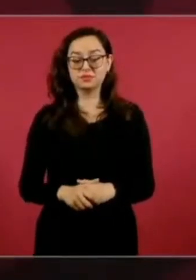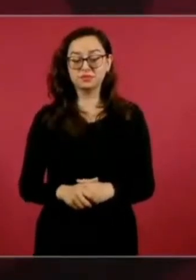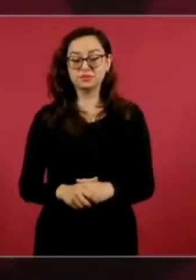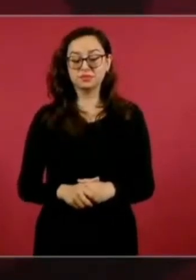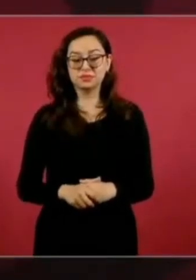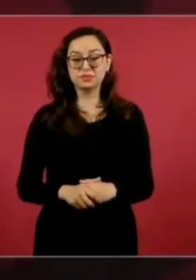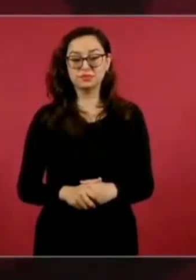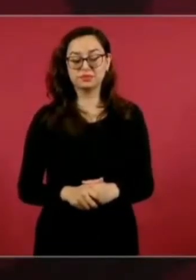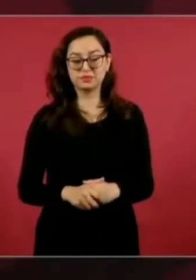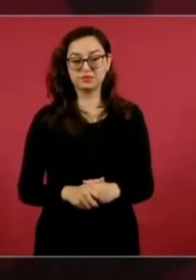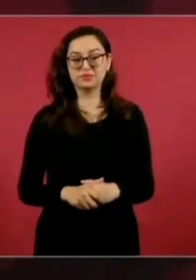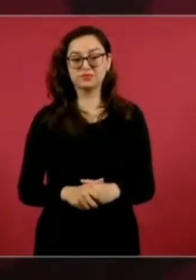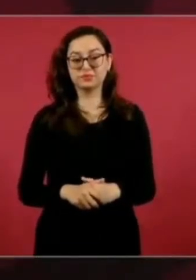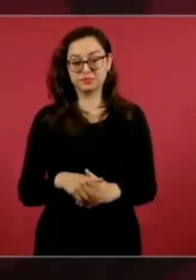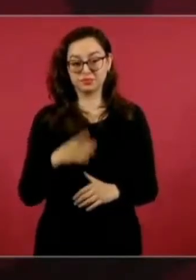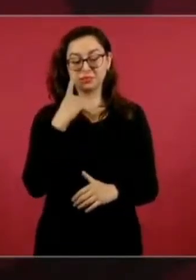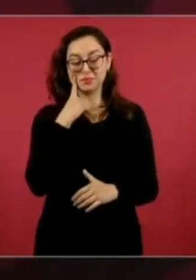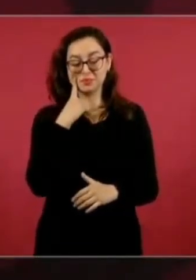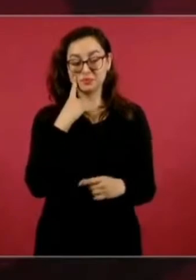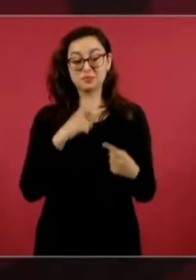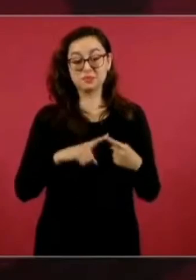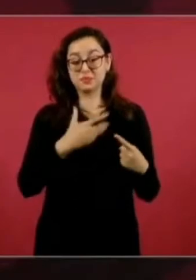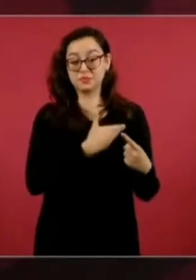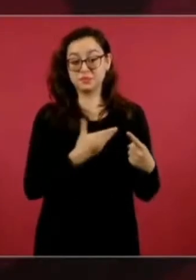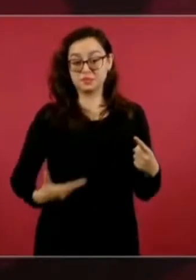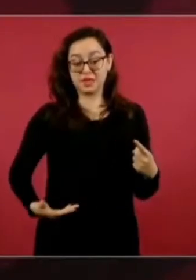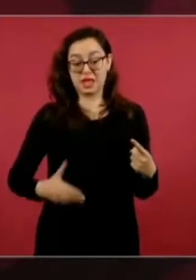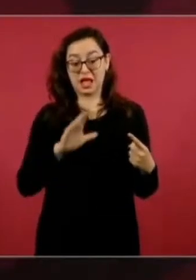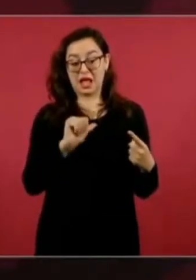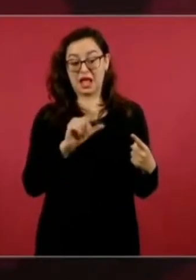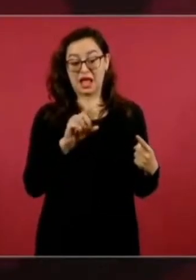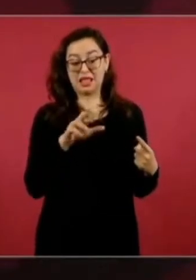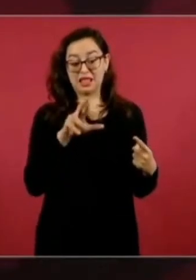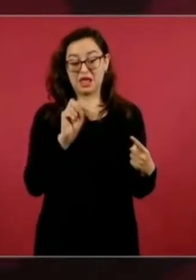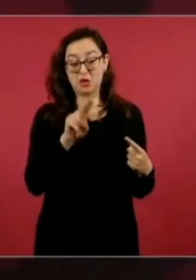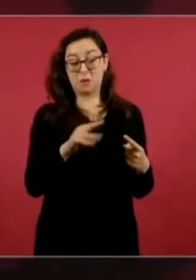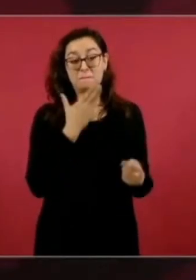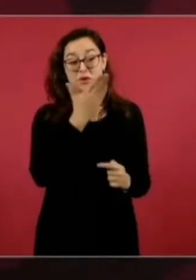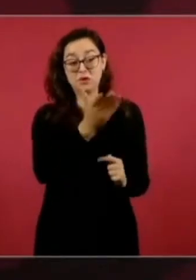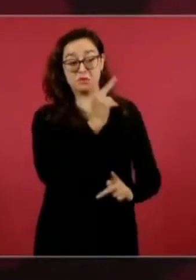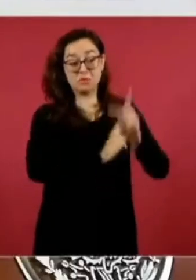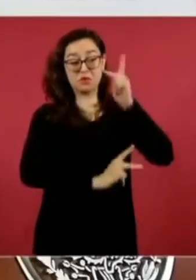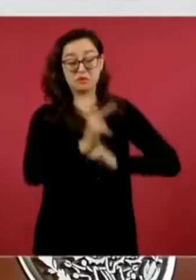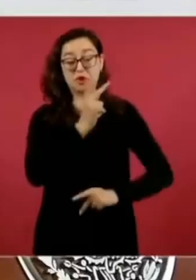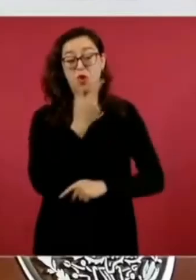Calderón 8 por ciento del PIB arriba,